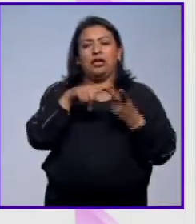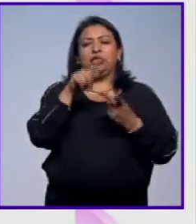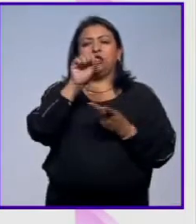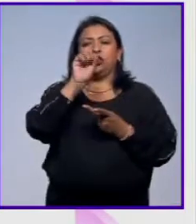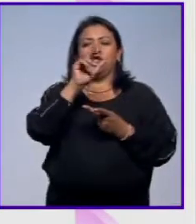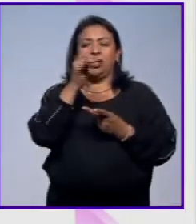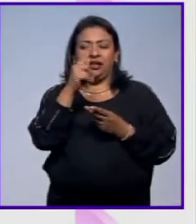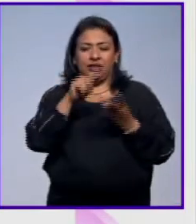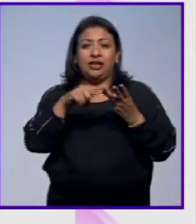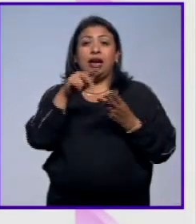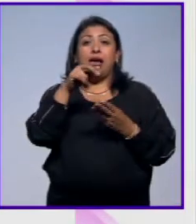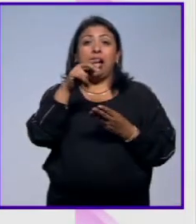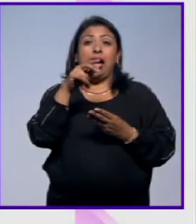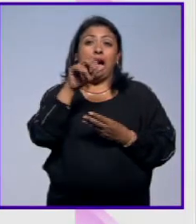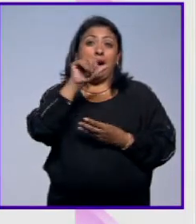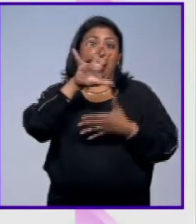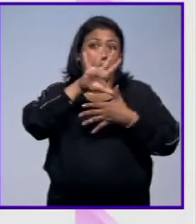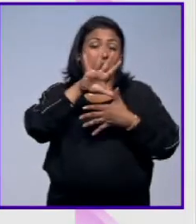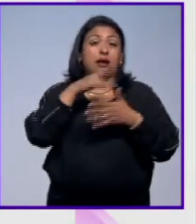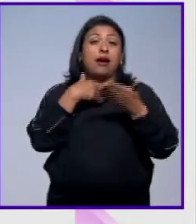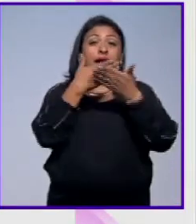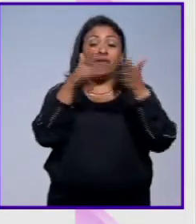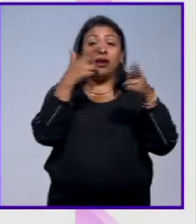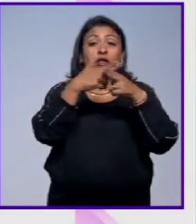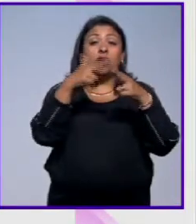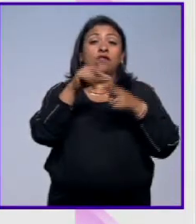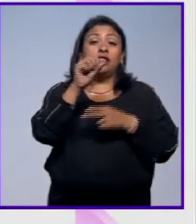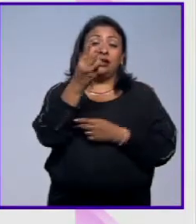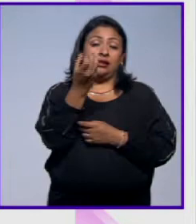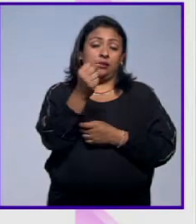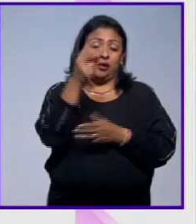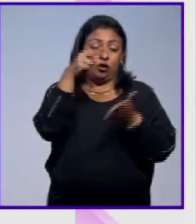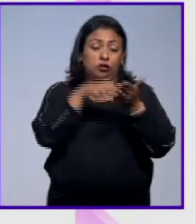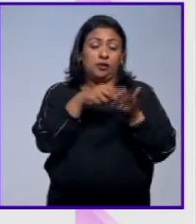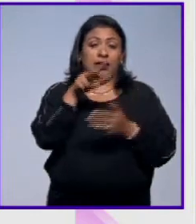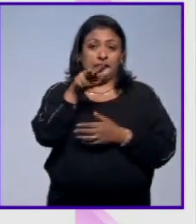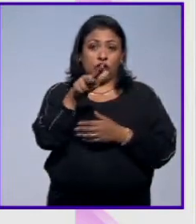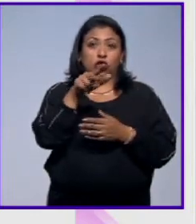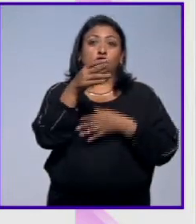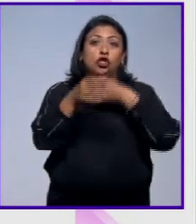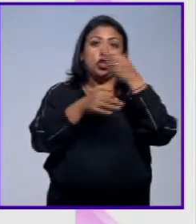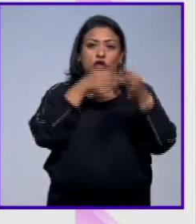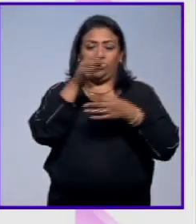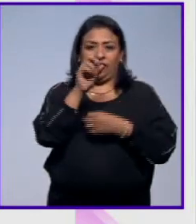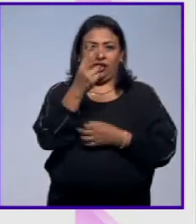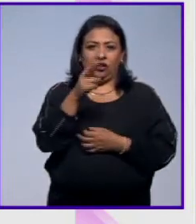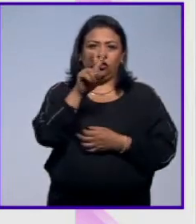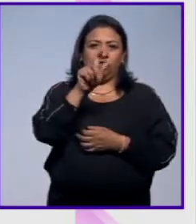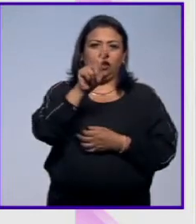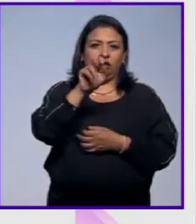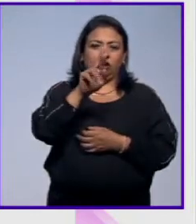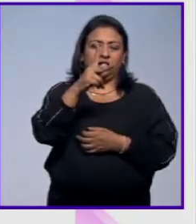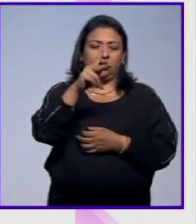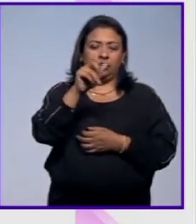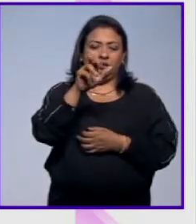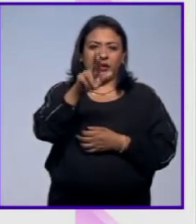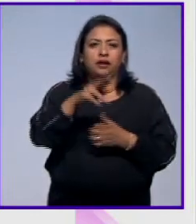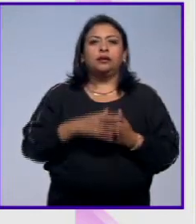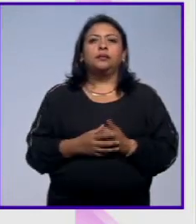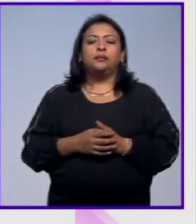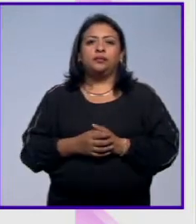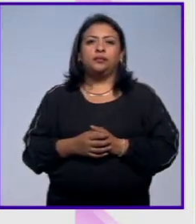abierta en el Palacio de Bellas Artes hasta el 23 de septiembre de 2018 Noticias 22 Víctor Gaspar